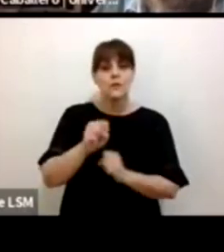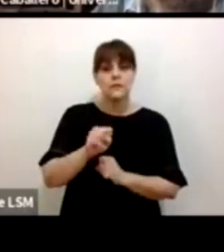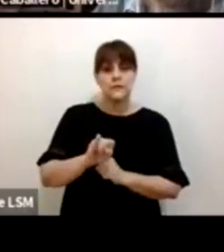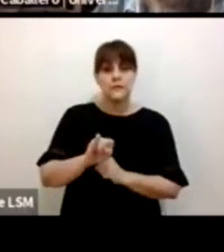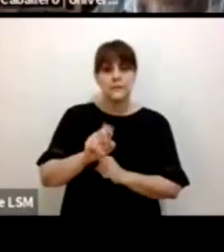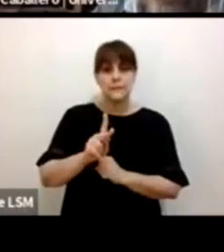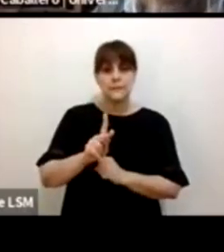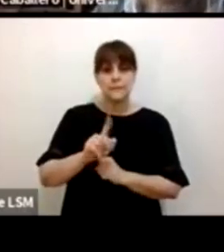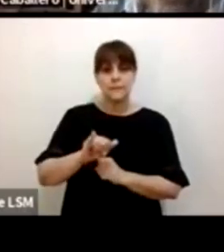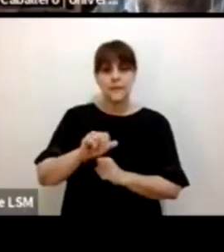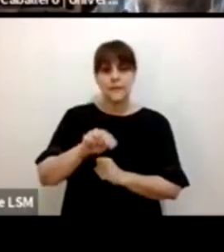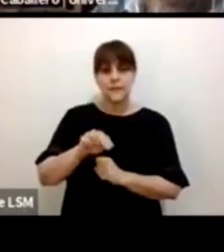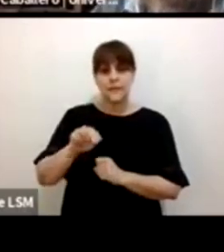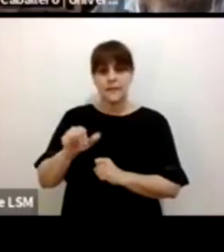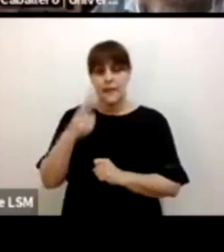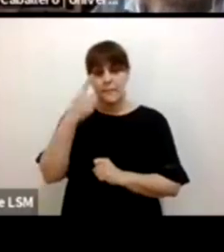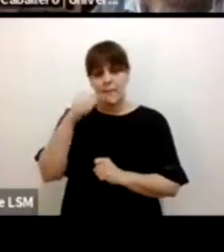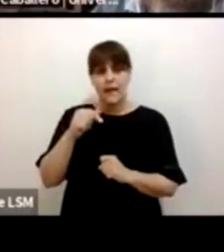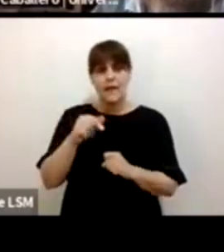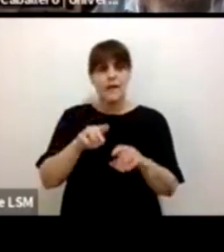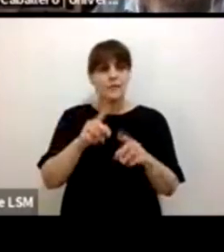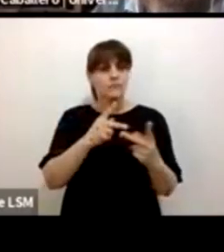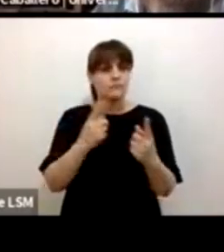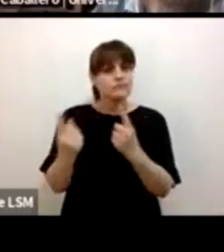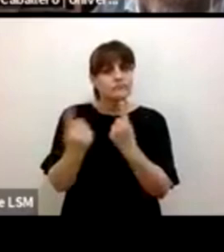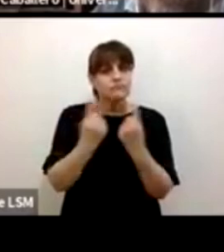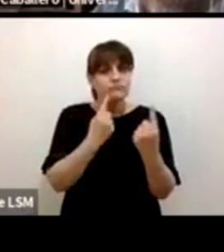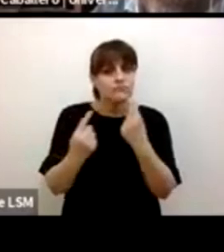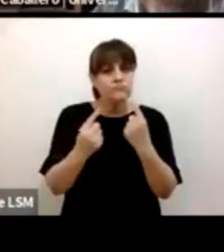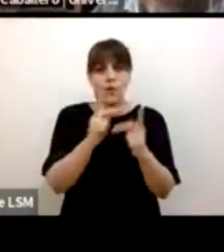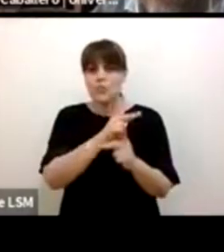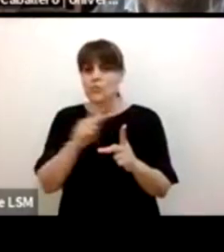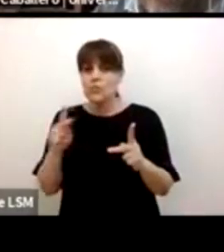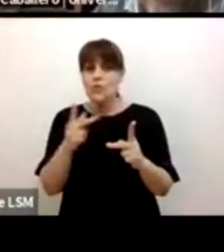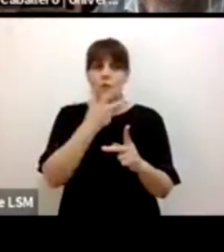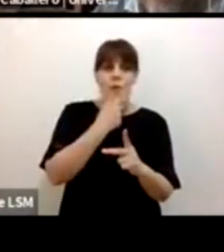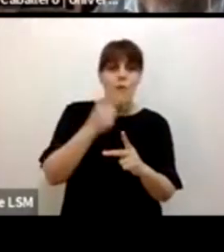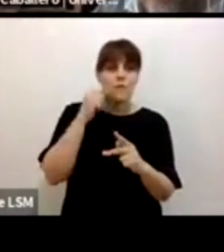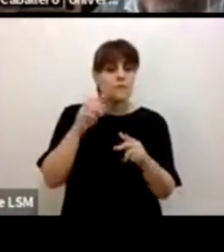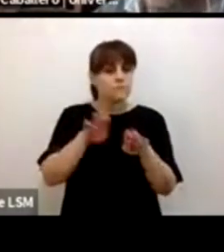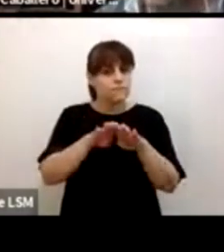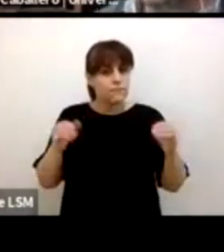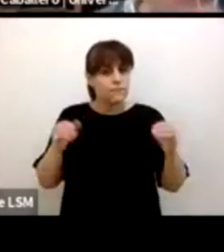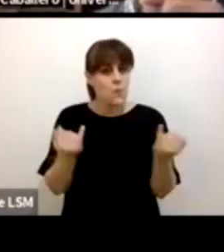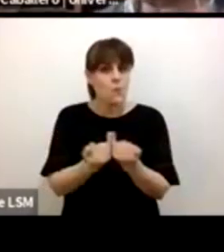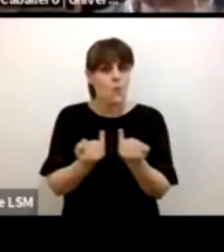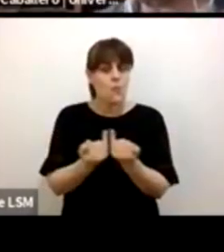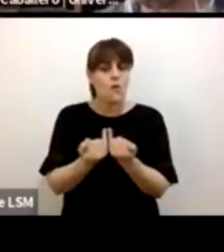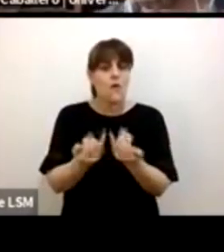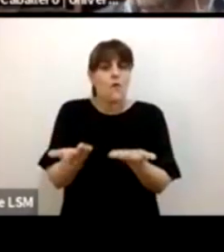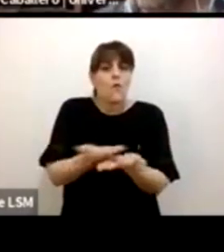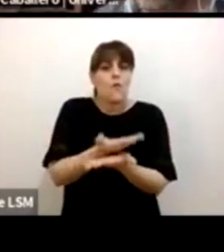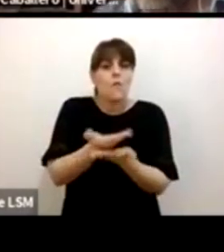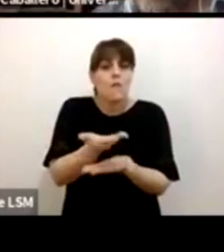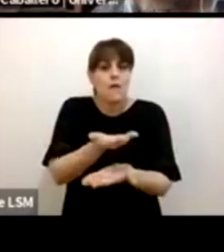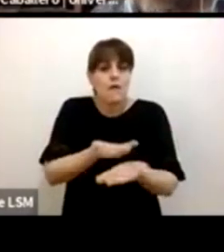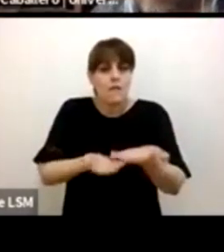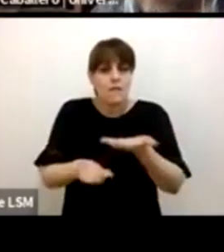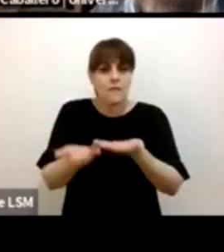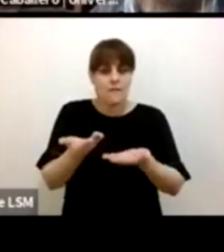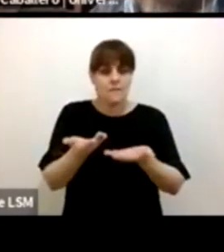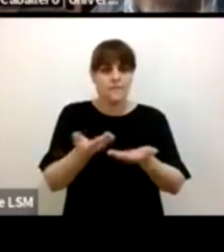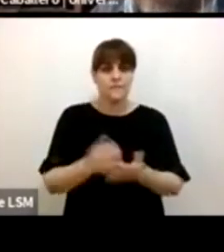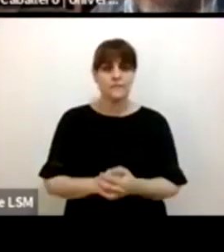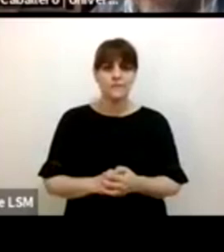balanceado con perspectiva de género, lo cual creo que hay que seguirlo señalando porque